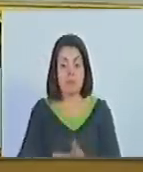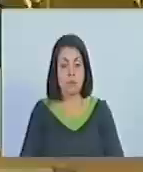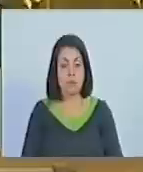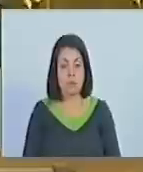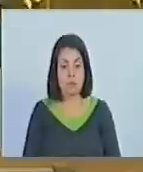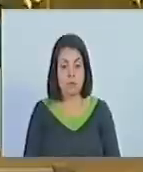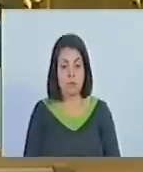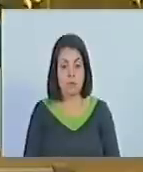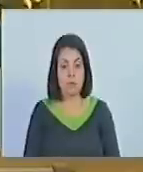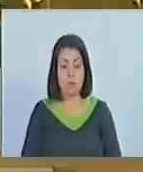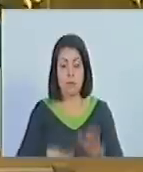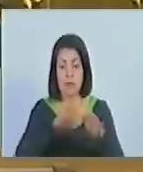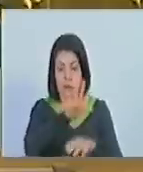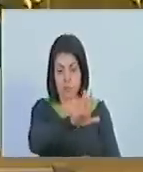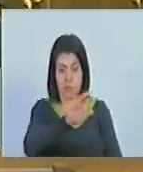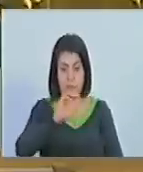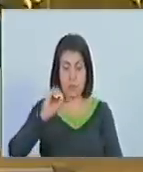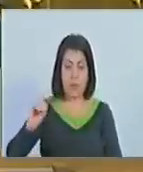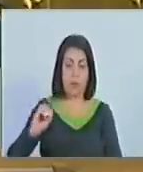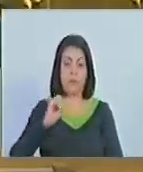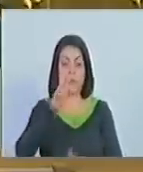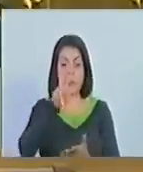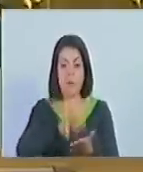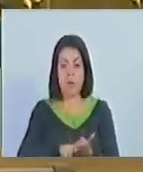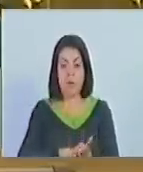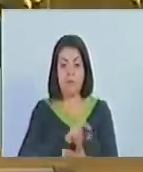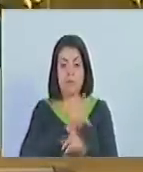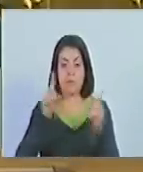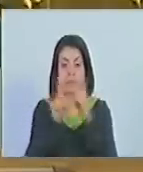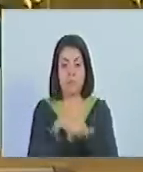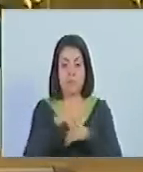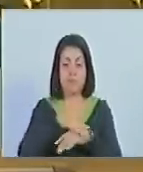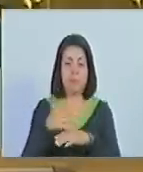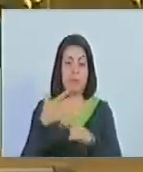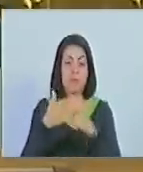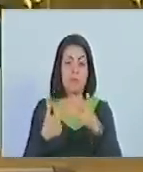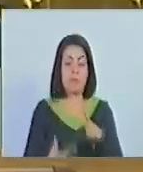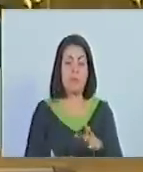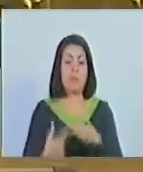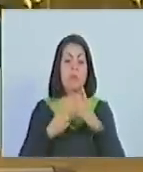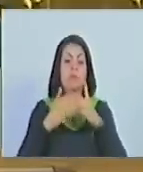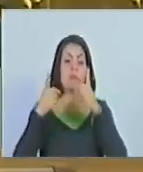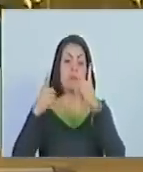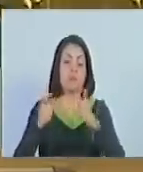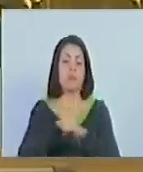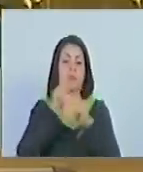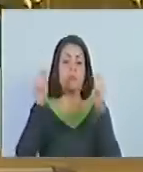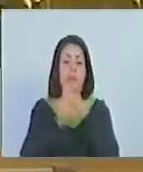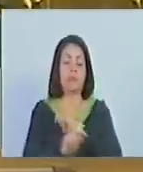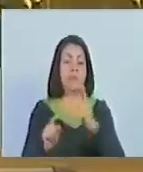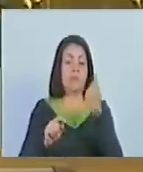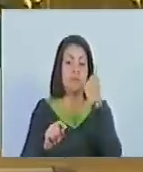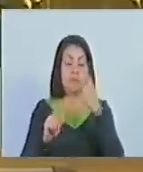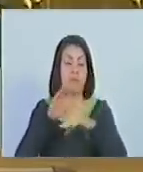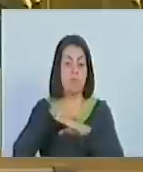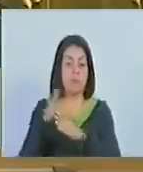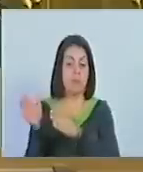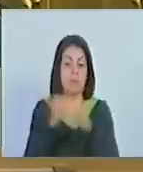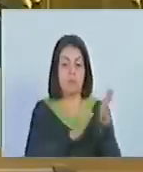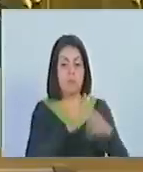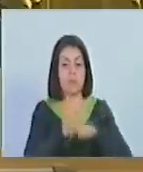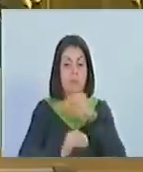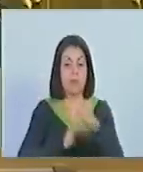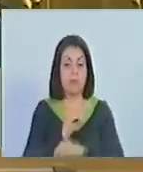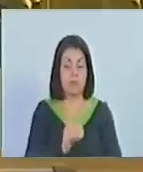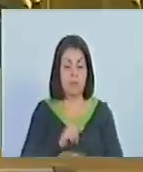Siguiente. Quincuagésimo. Se propone aprobar con modificación el contenido de la disposición transitoria primera, que pasa a ser